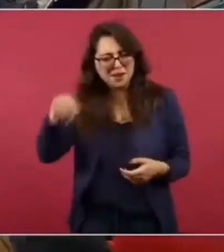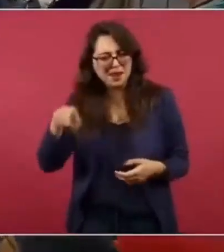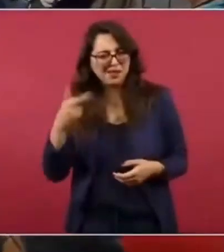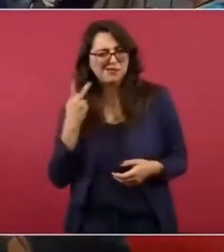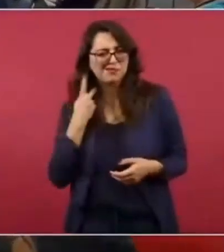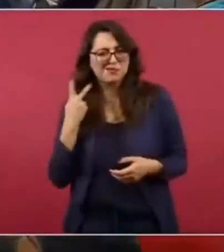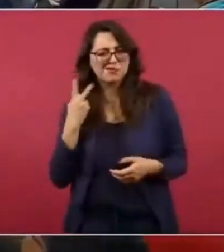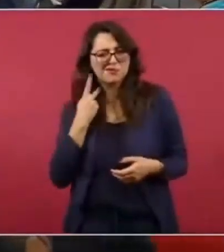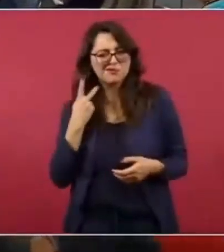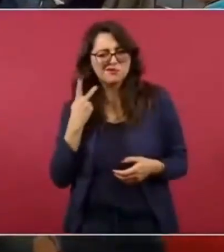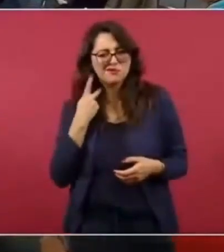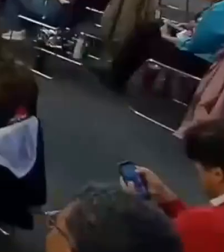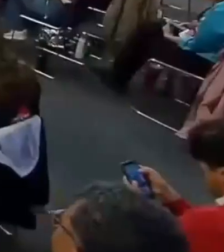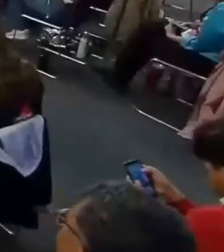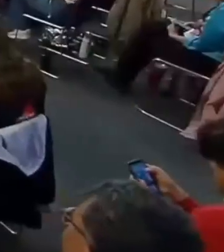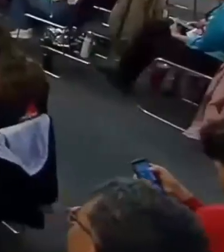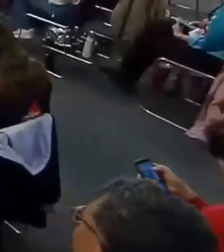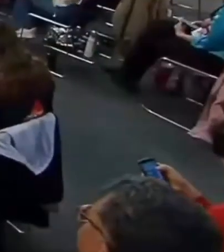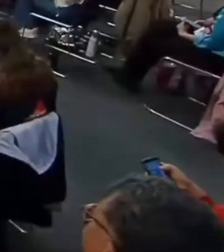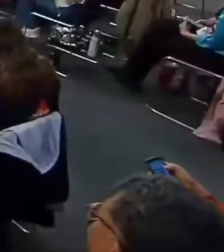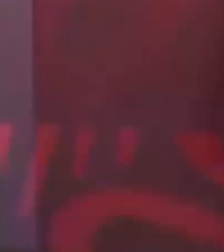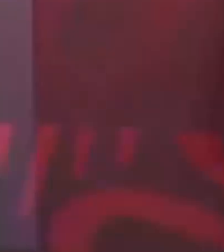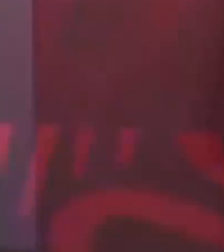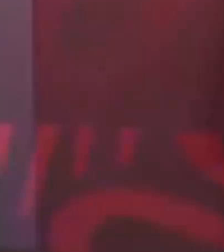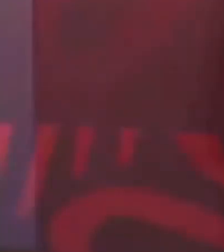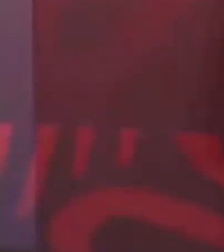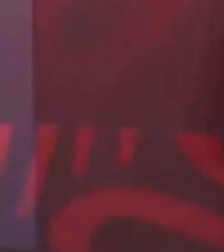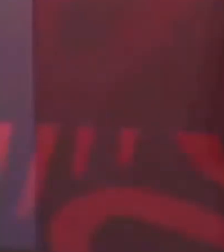económica de un país como Estados Unidos?